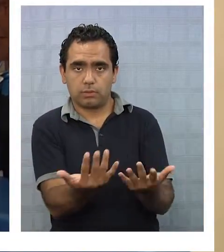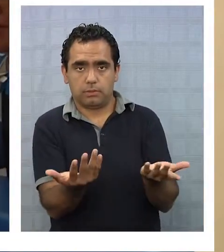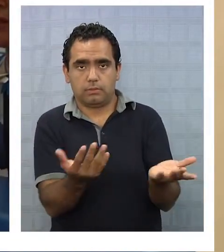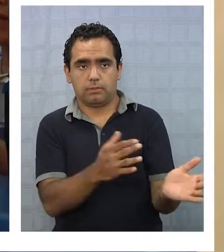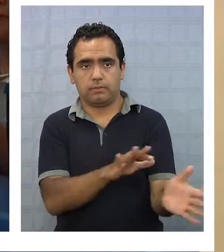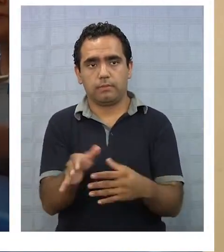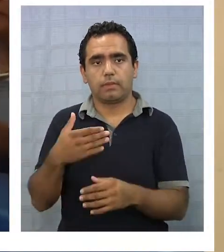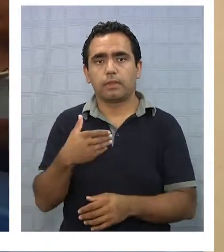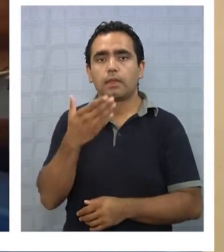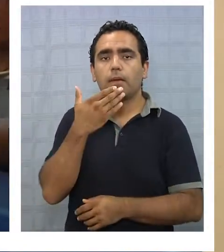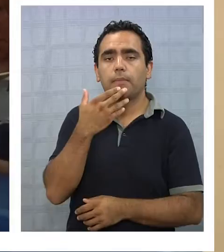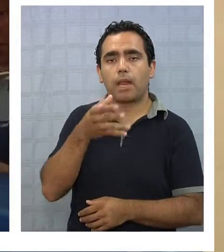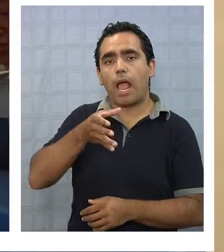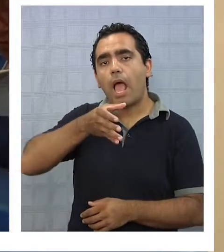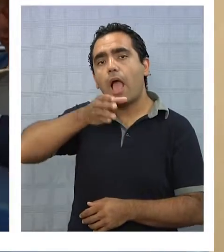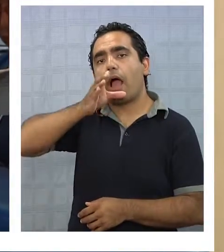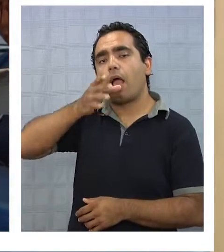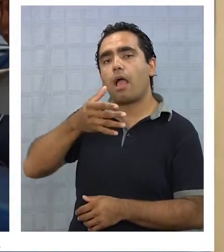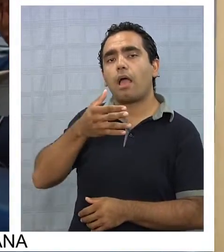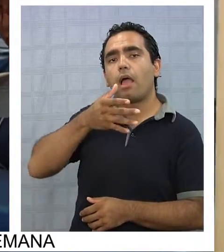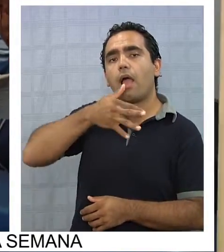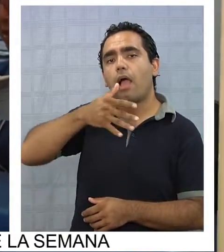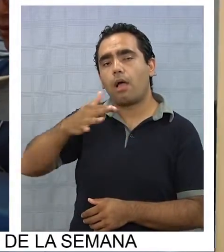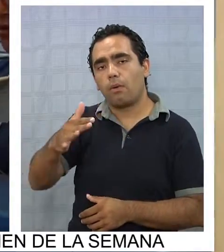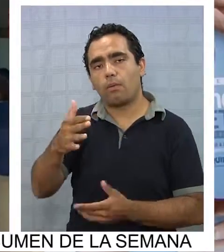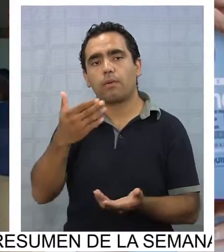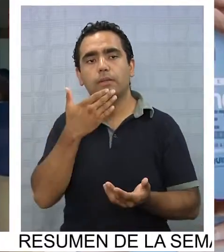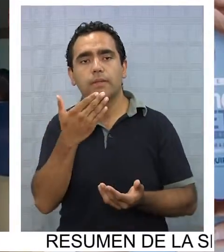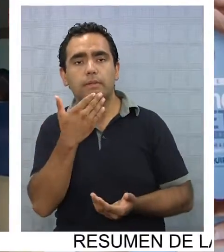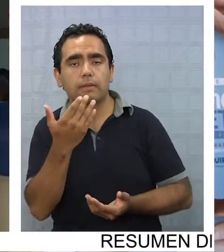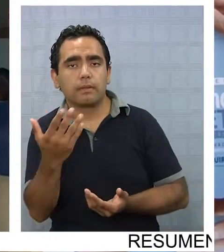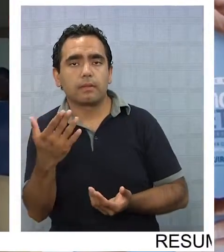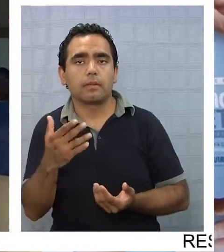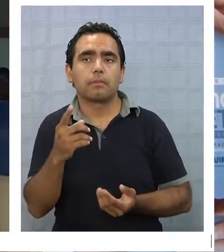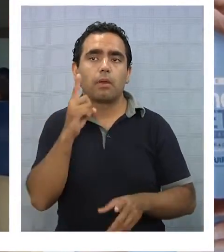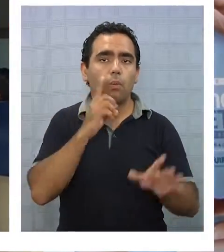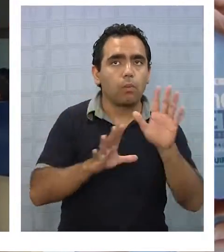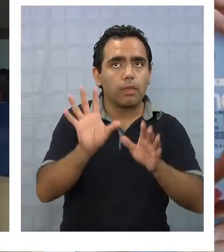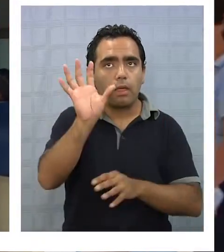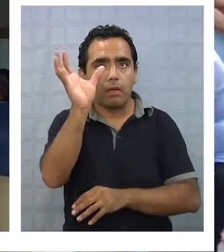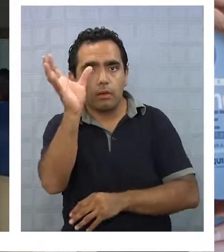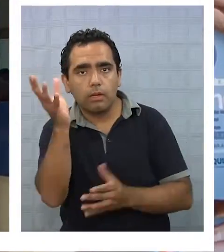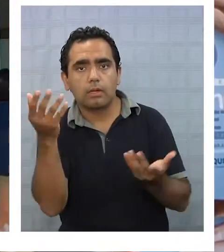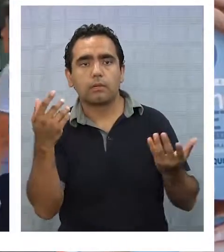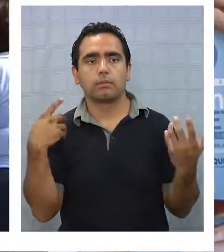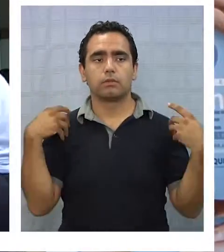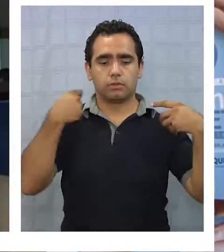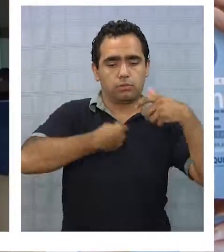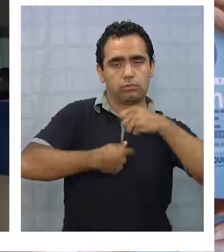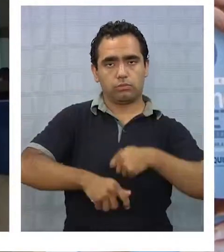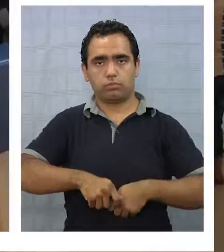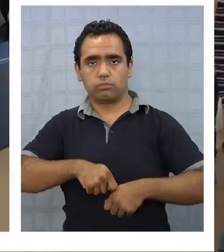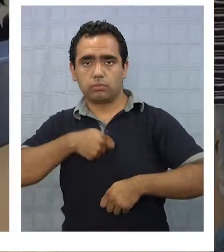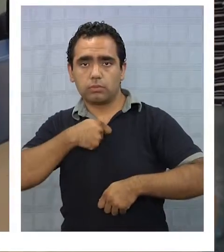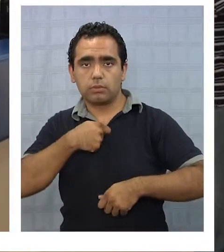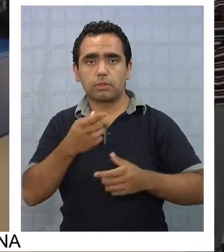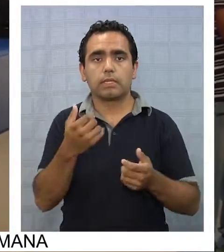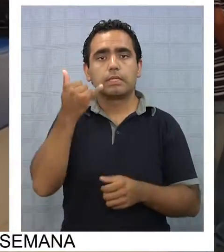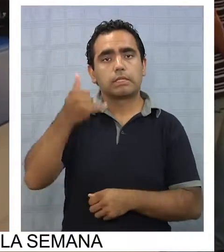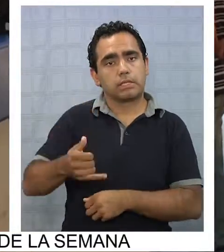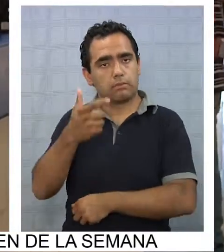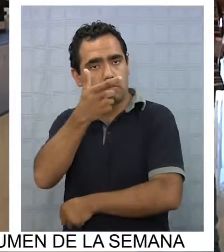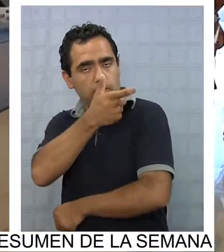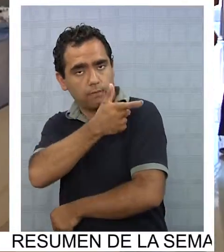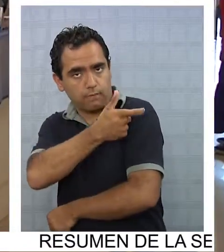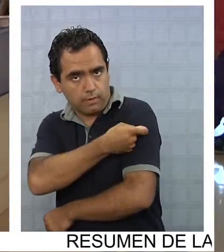líquido sin azúcar, combinar diferentes alimentos, no cambiar bruscamente de temperaturas, no estar en lugares con aglutinación de gente y vacunarse,